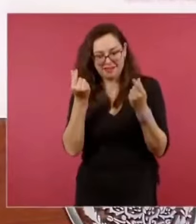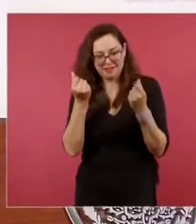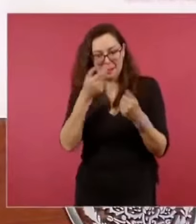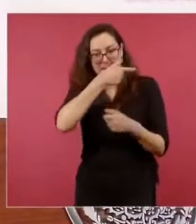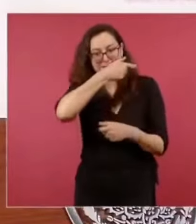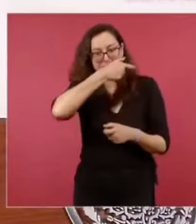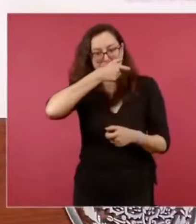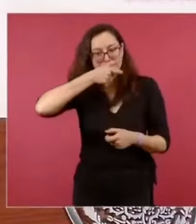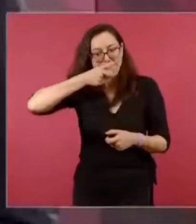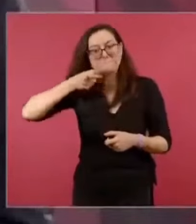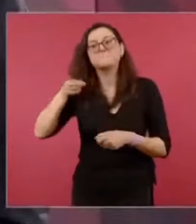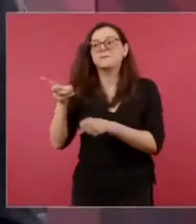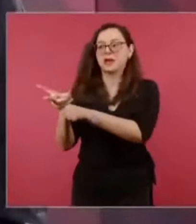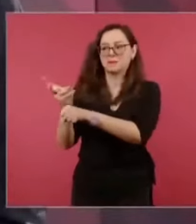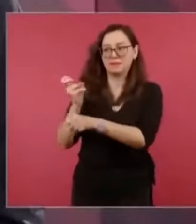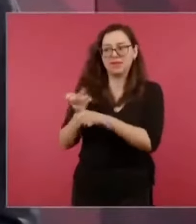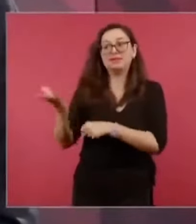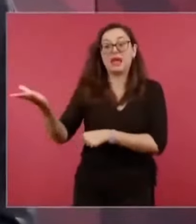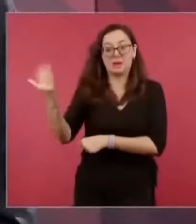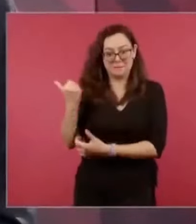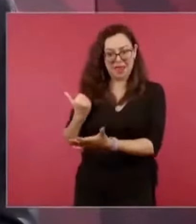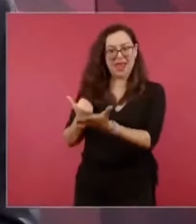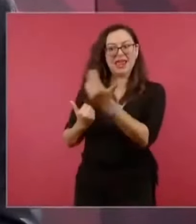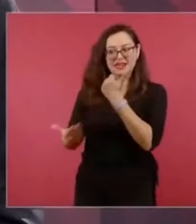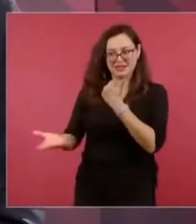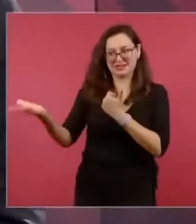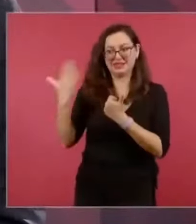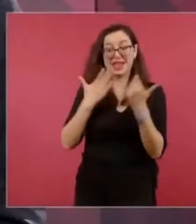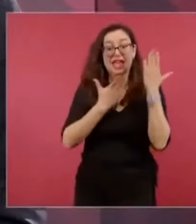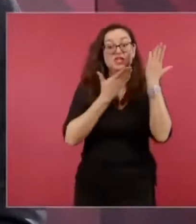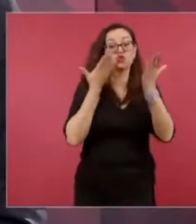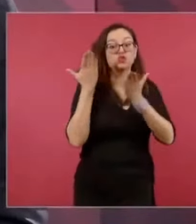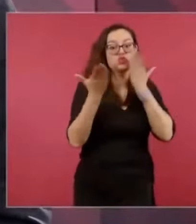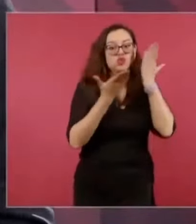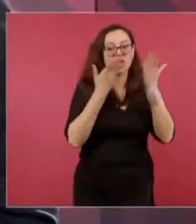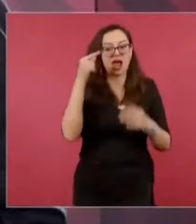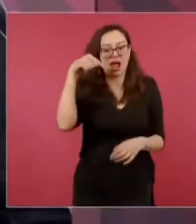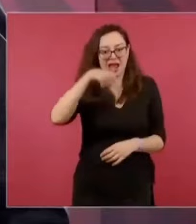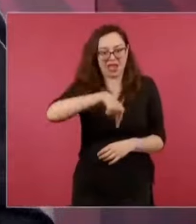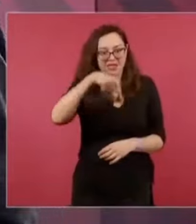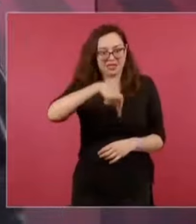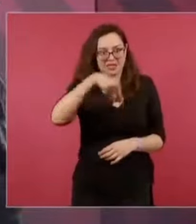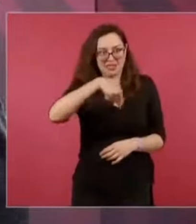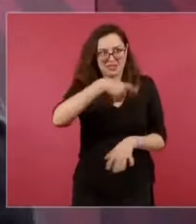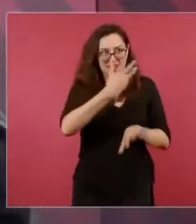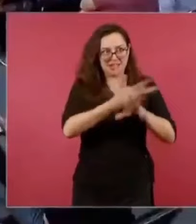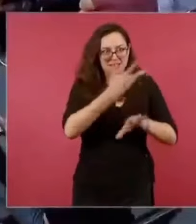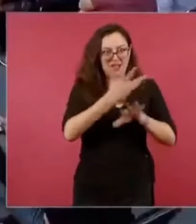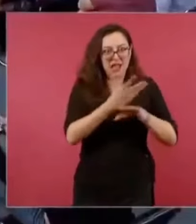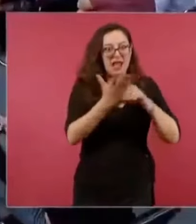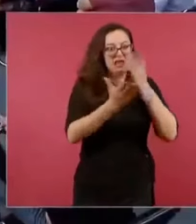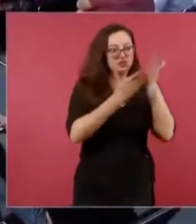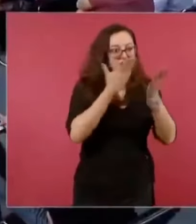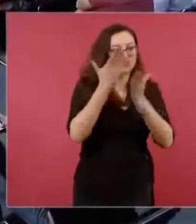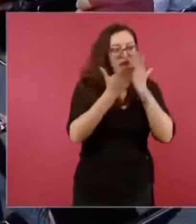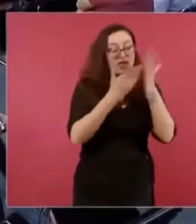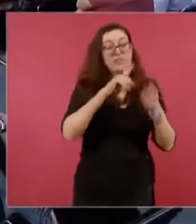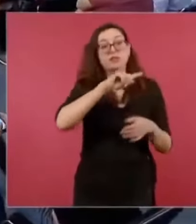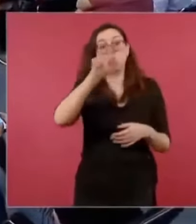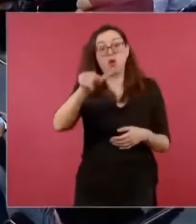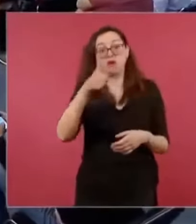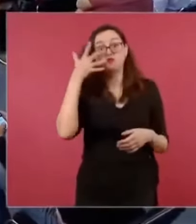Y ellos con el tiempo se van a poderar de la presidencia